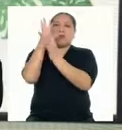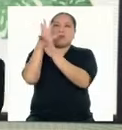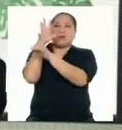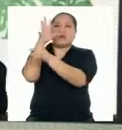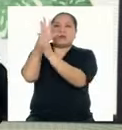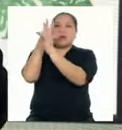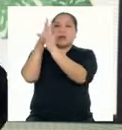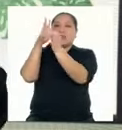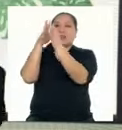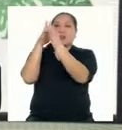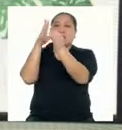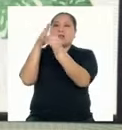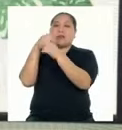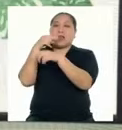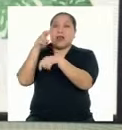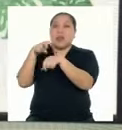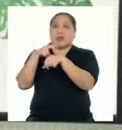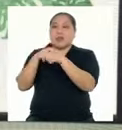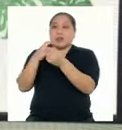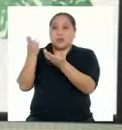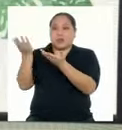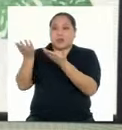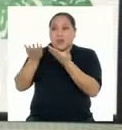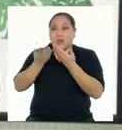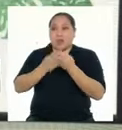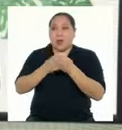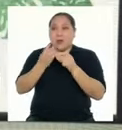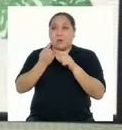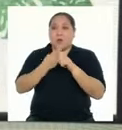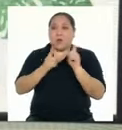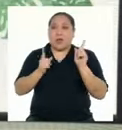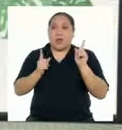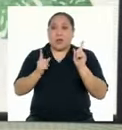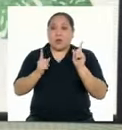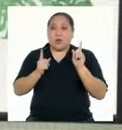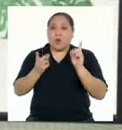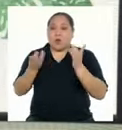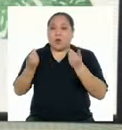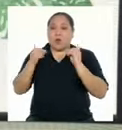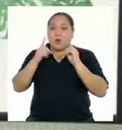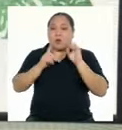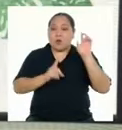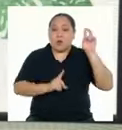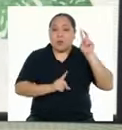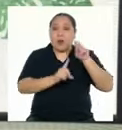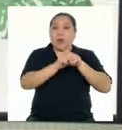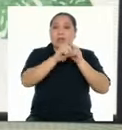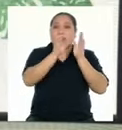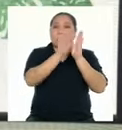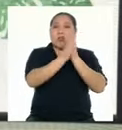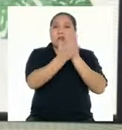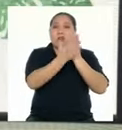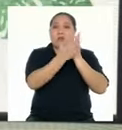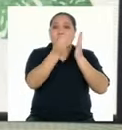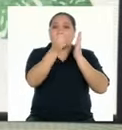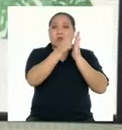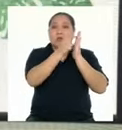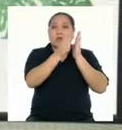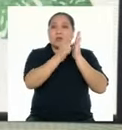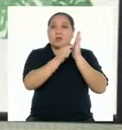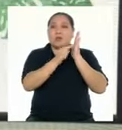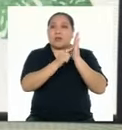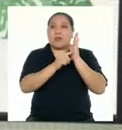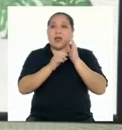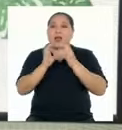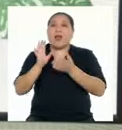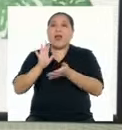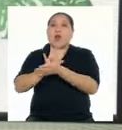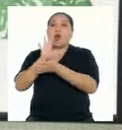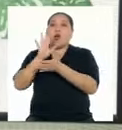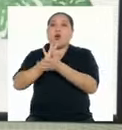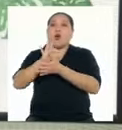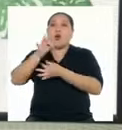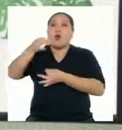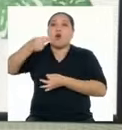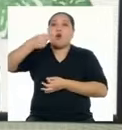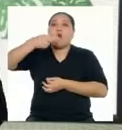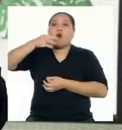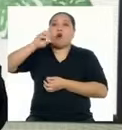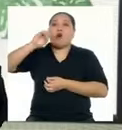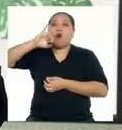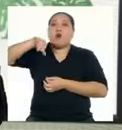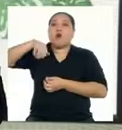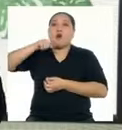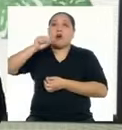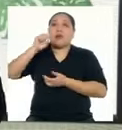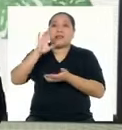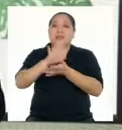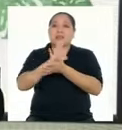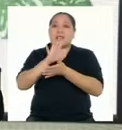Que la naturaleza nos ha brindado Pero cuando se inventaron los libros Empezamos a hablar de hojas de papel Y